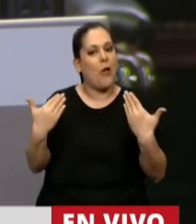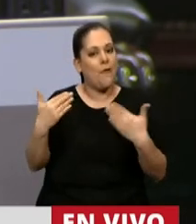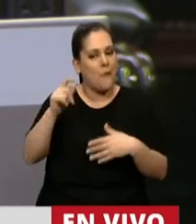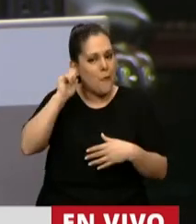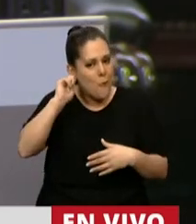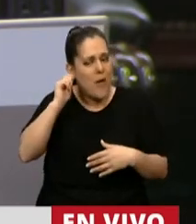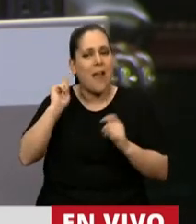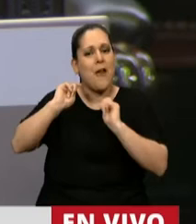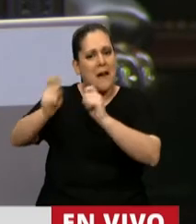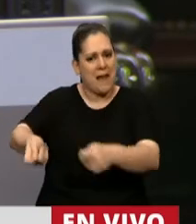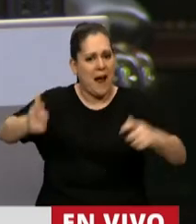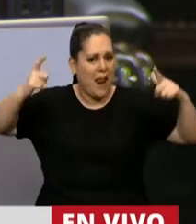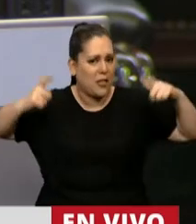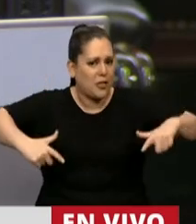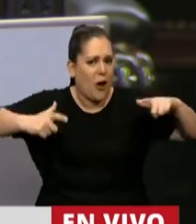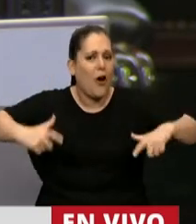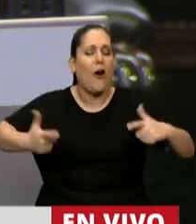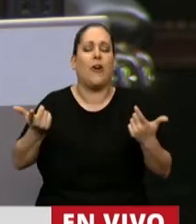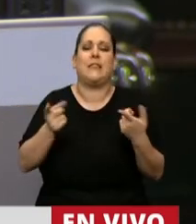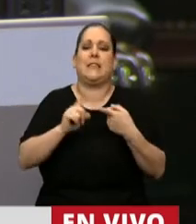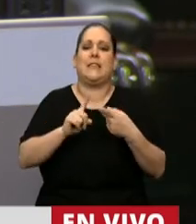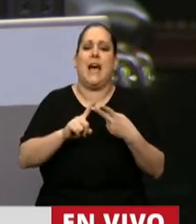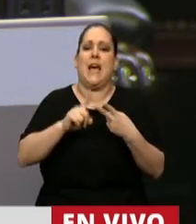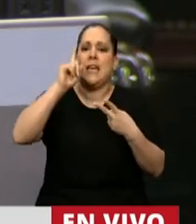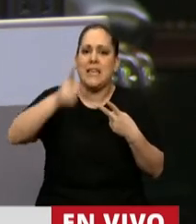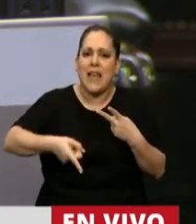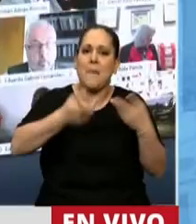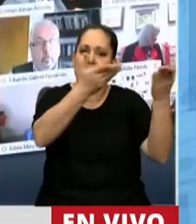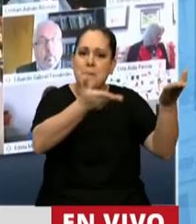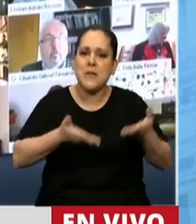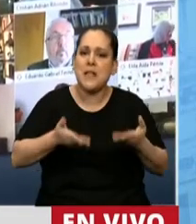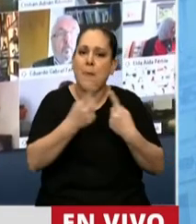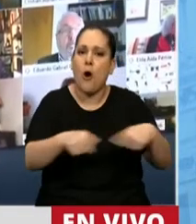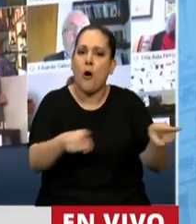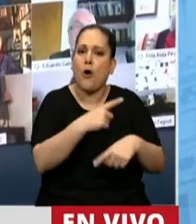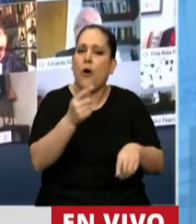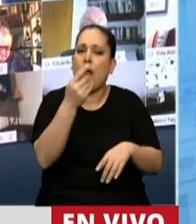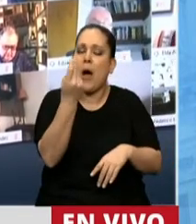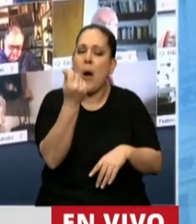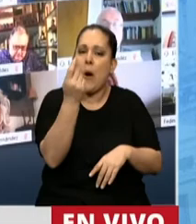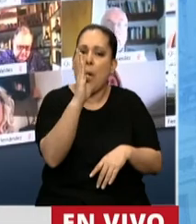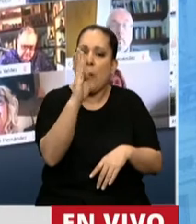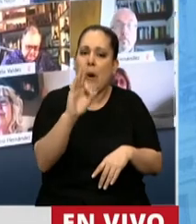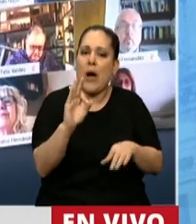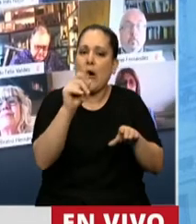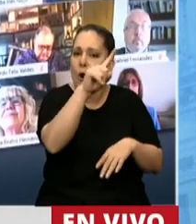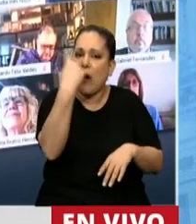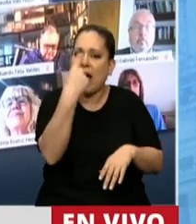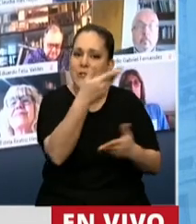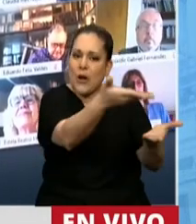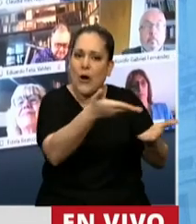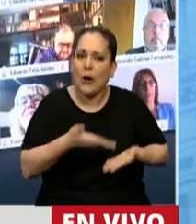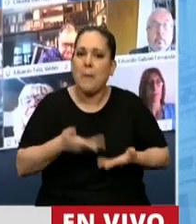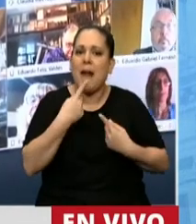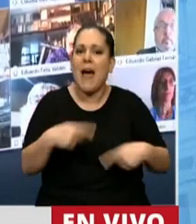le regalamos una gran torta y trajimos al coro del Banco Nación para el que le cante el feliz cumpleaños. Me